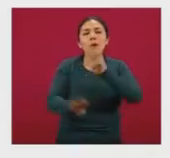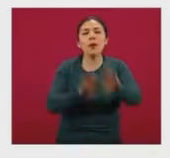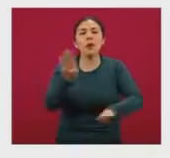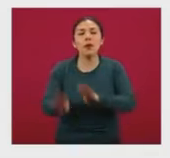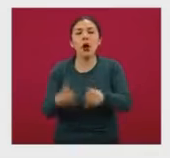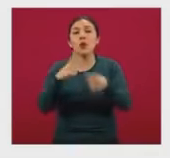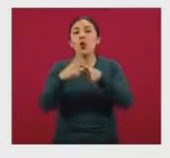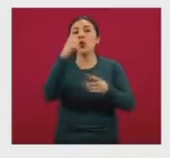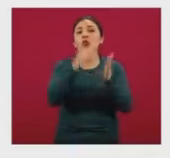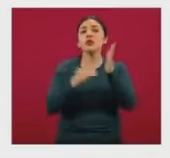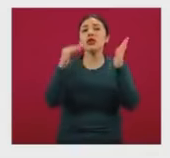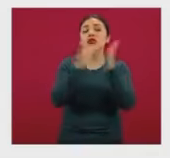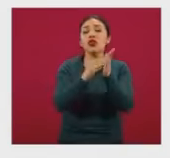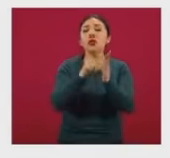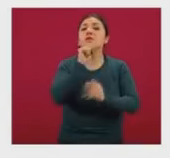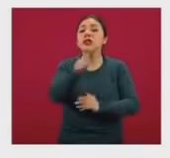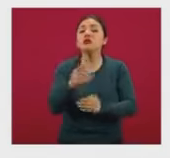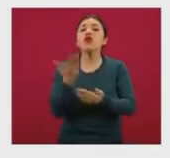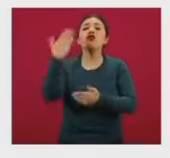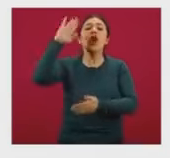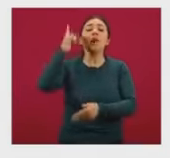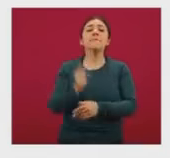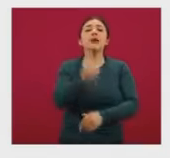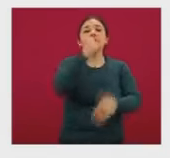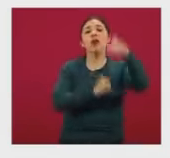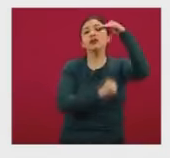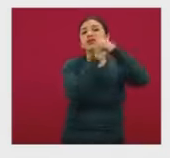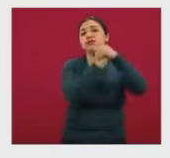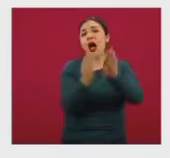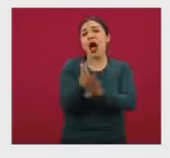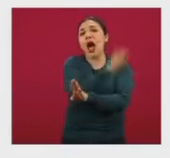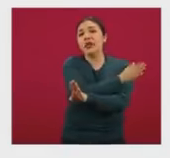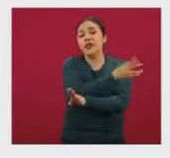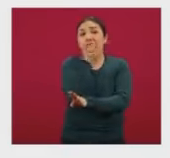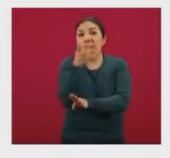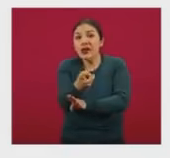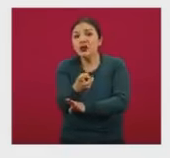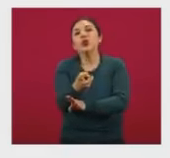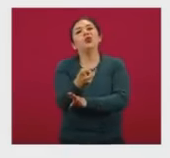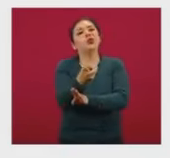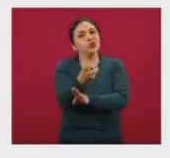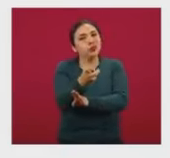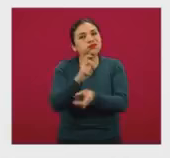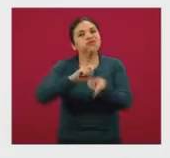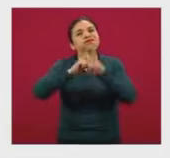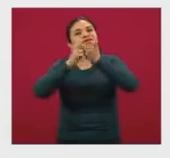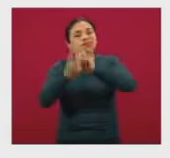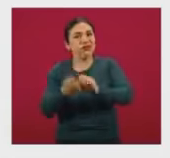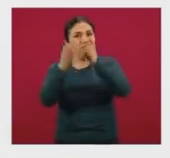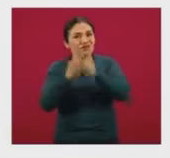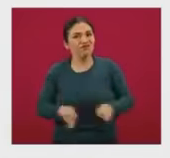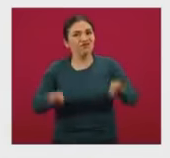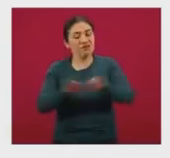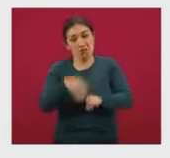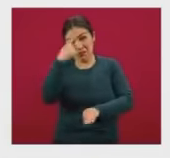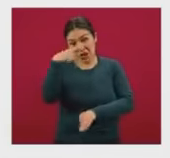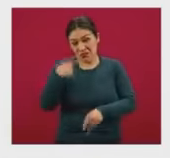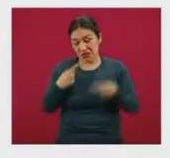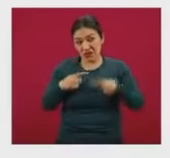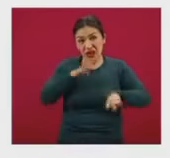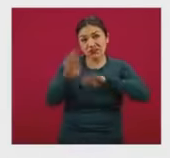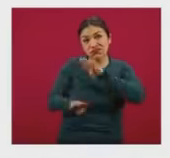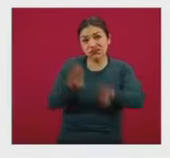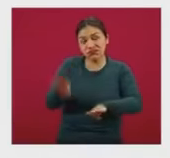nuevas por millón que tuvieron durante su primera ola, y eso va a generar un impacto importante en materia precisamente de